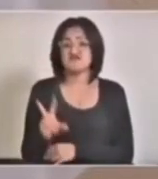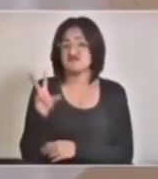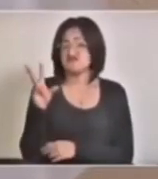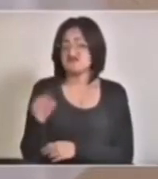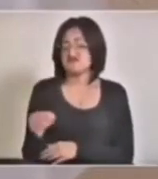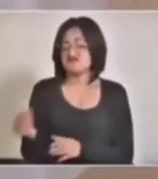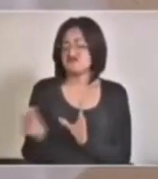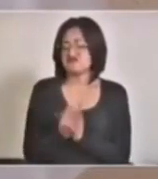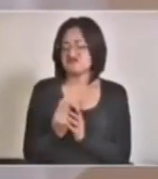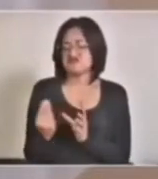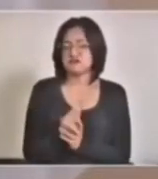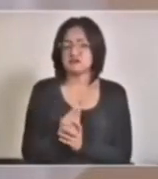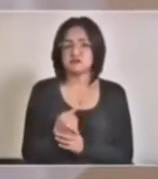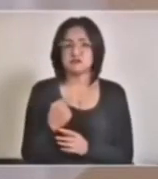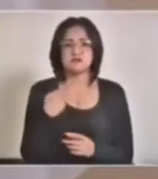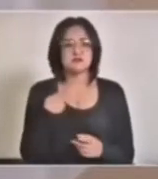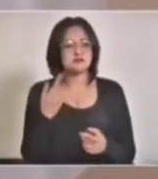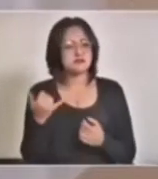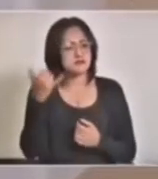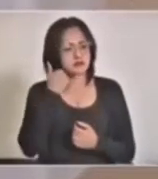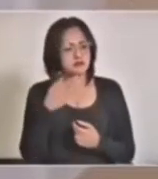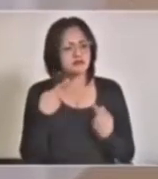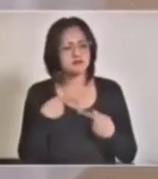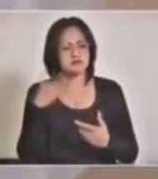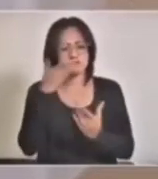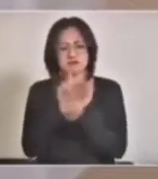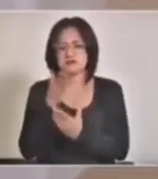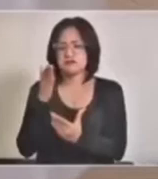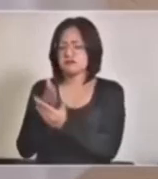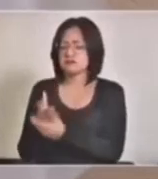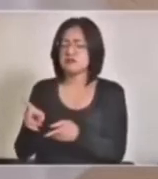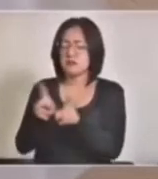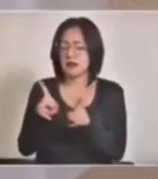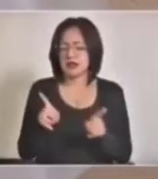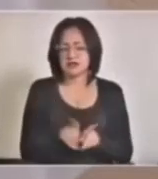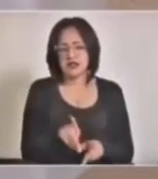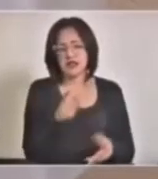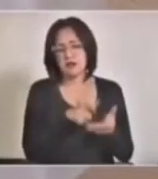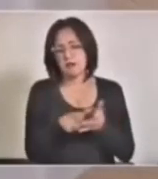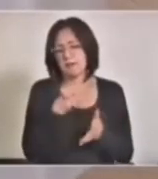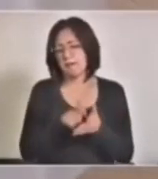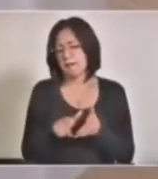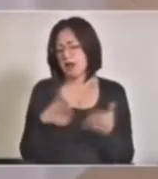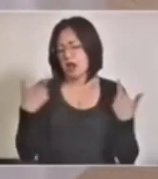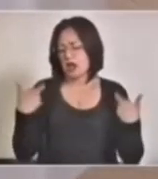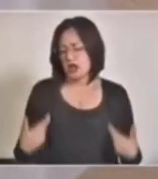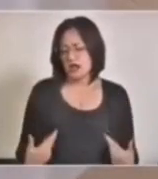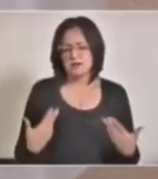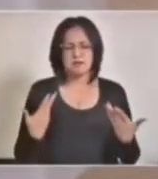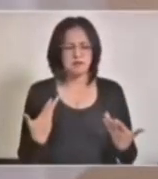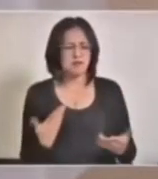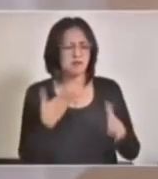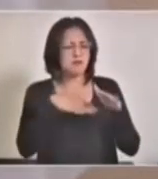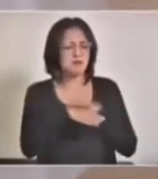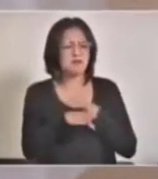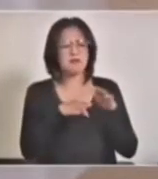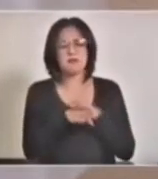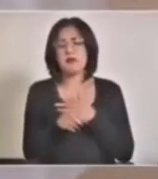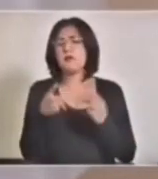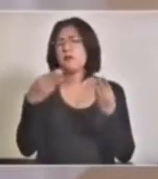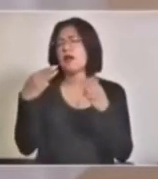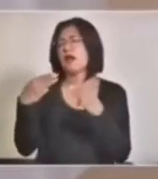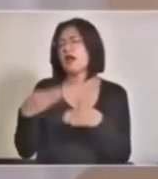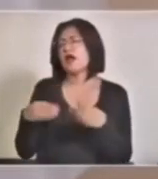A mí me hablaron gente que iban a los centros comerciales, que iban a los supers,